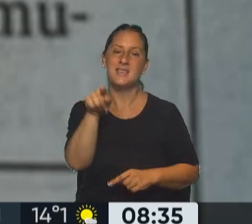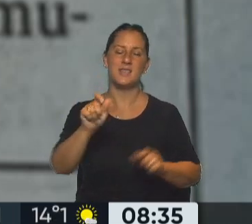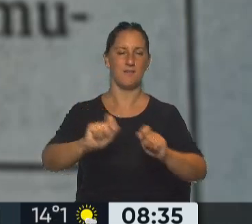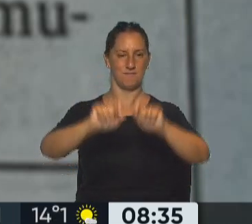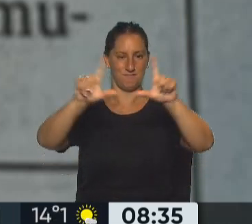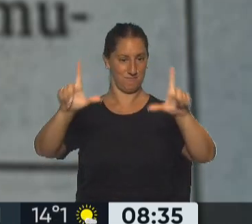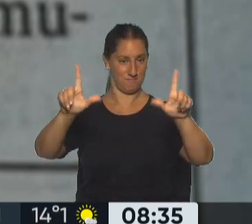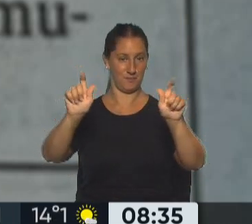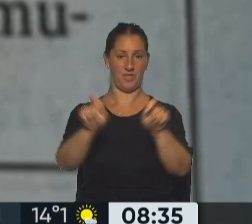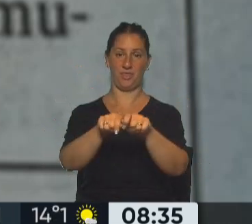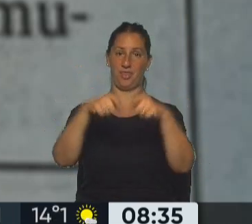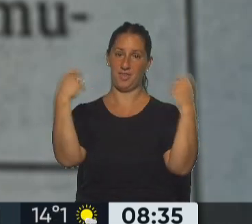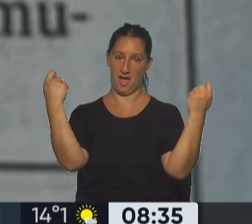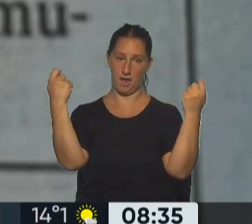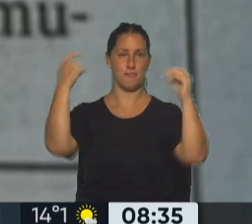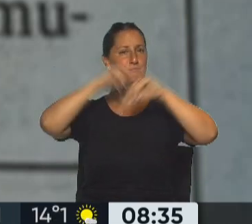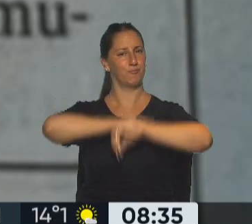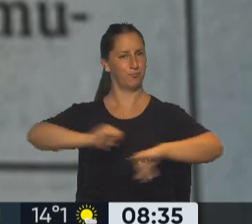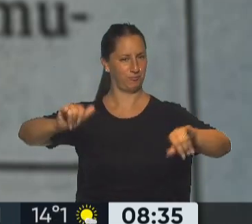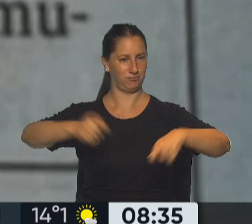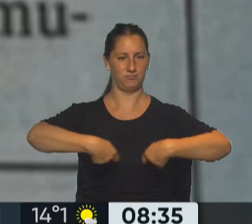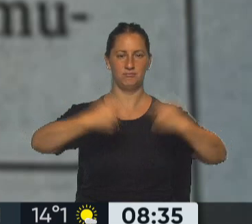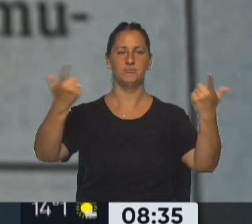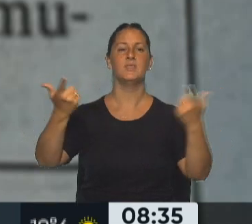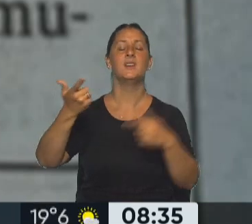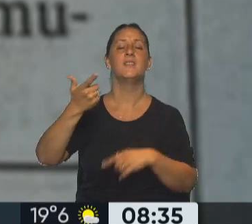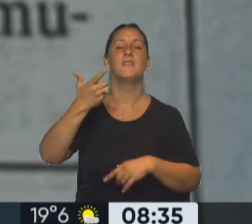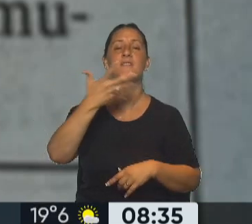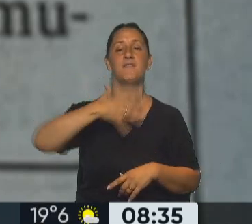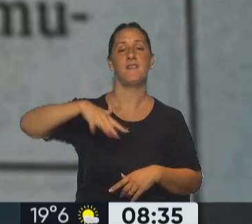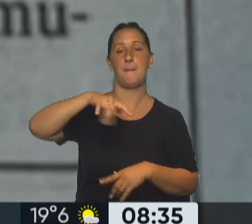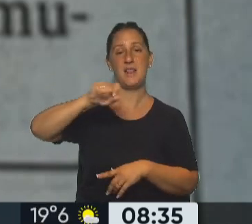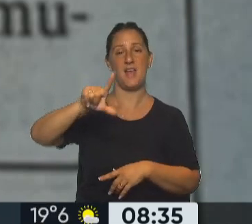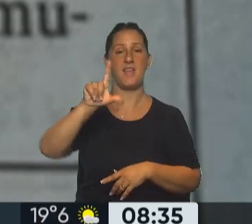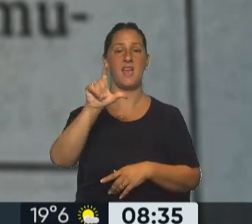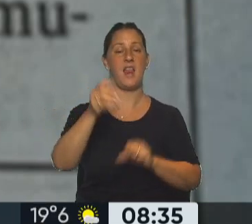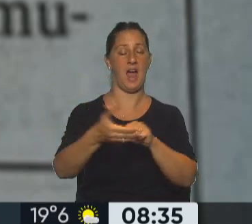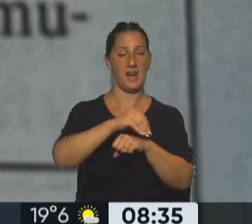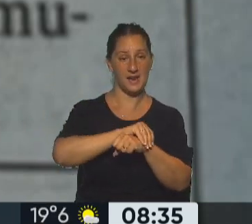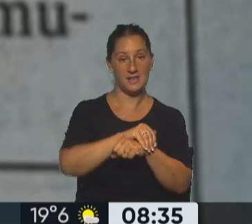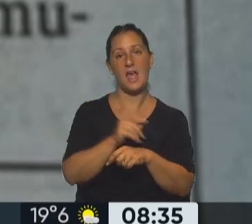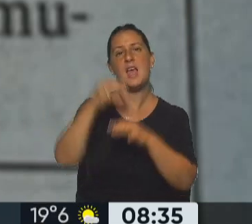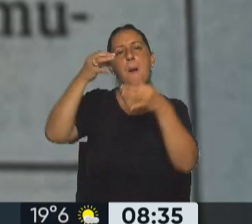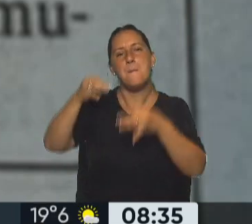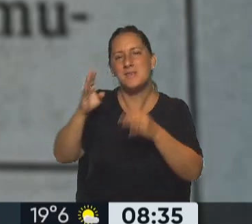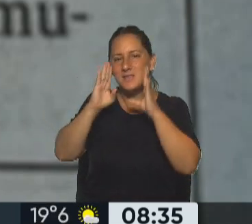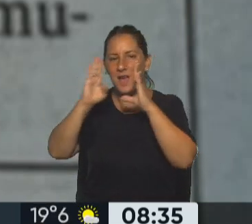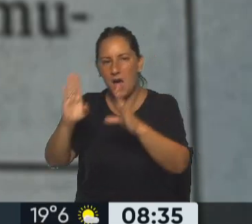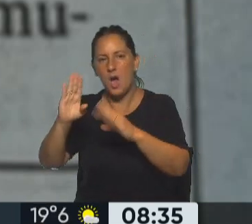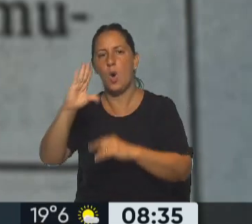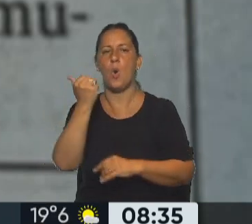en un diario de distribución nacional de la familia de Horacio Rodríguez Larreta a la familia Claro de